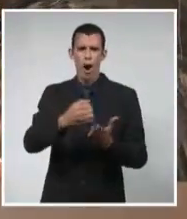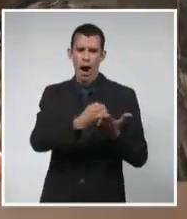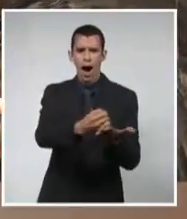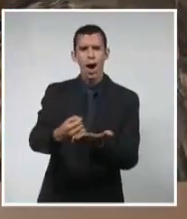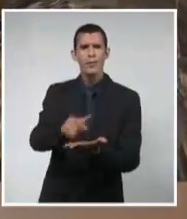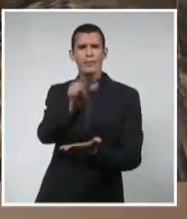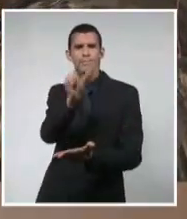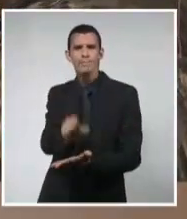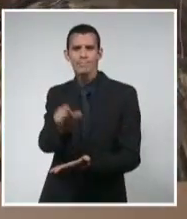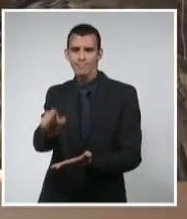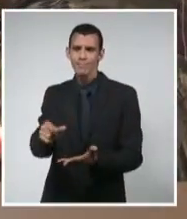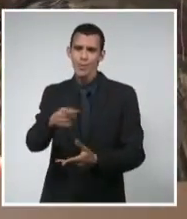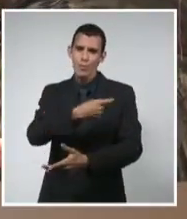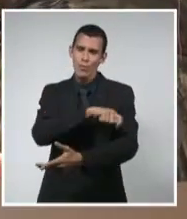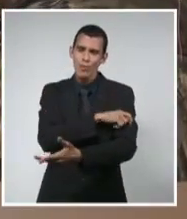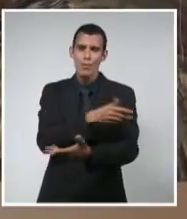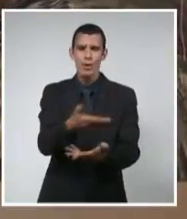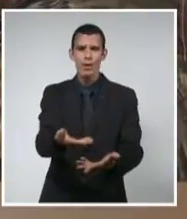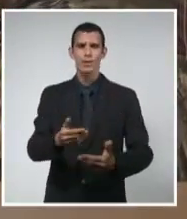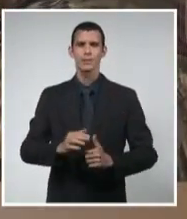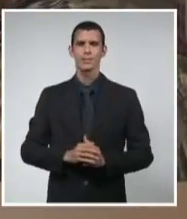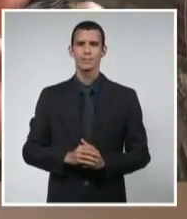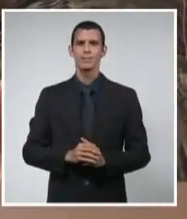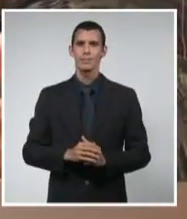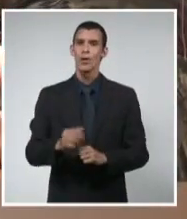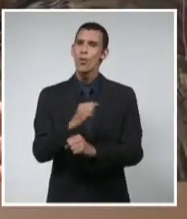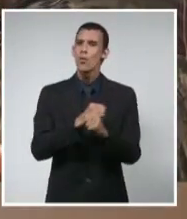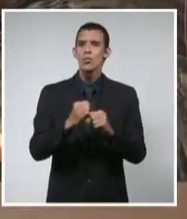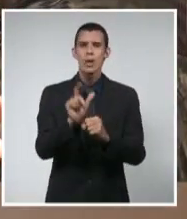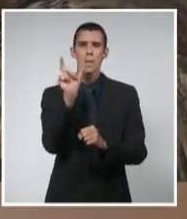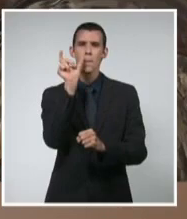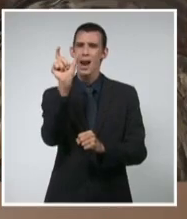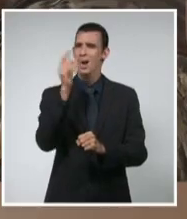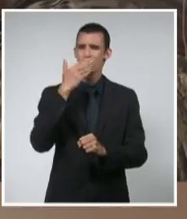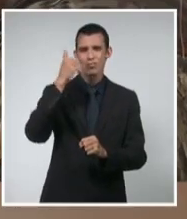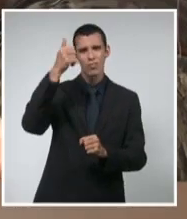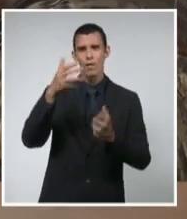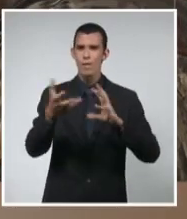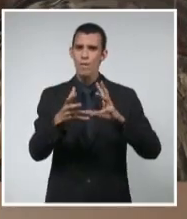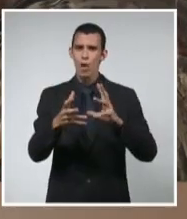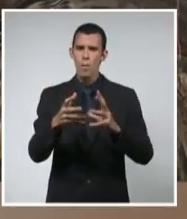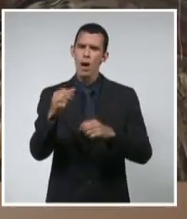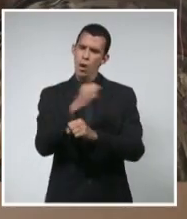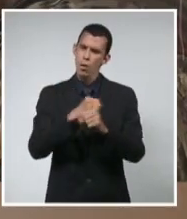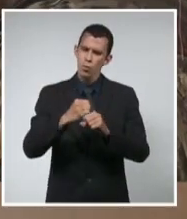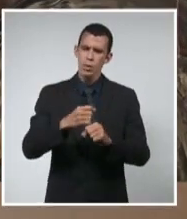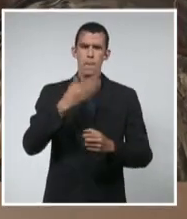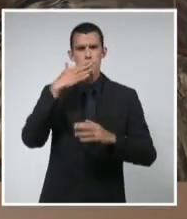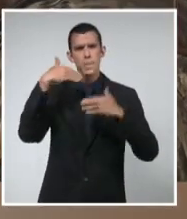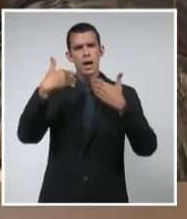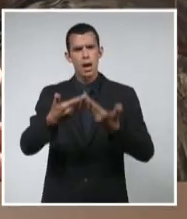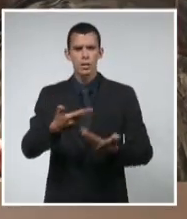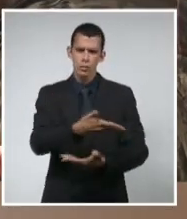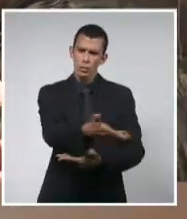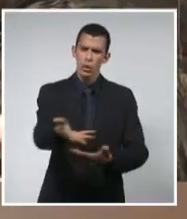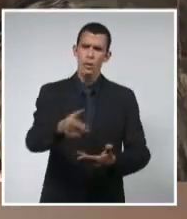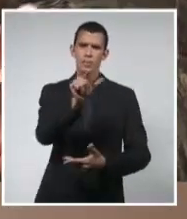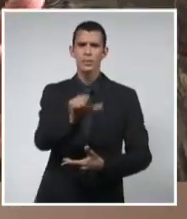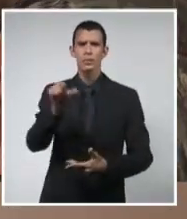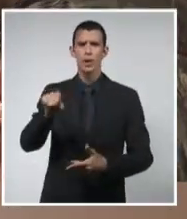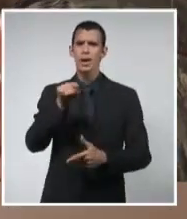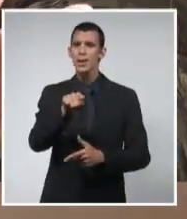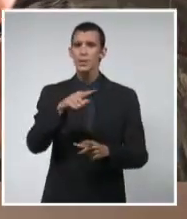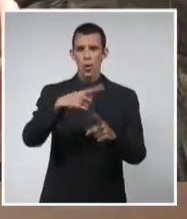cubano. O sea, el don de la palabra usado para el bien. Esas son cualidades excepcionales que se dan